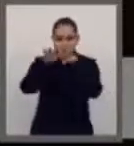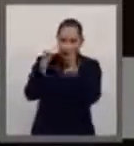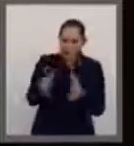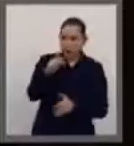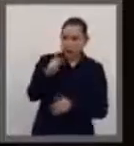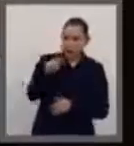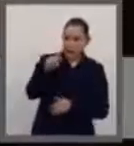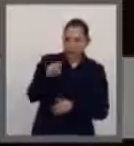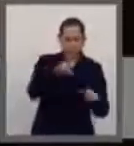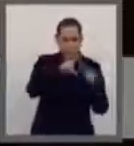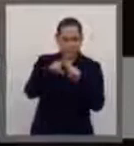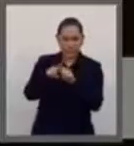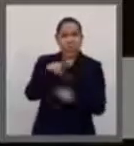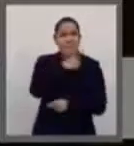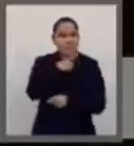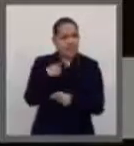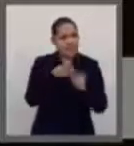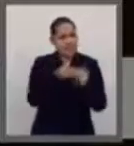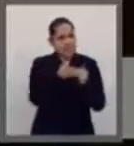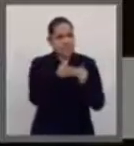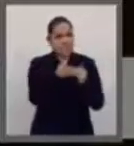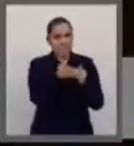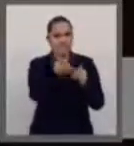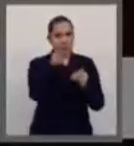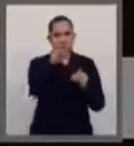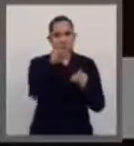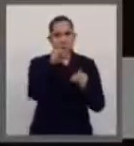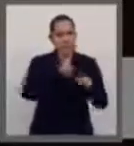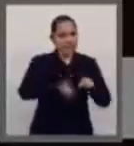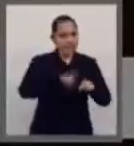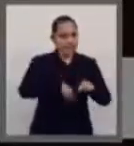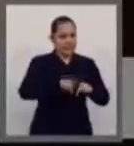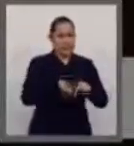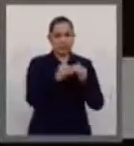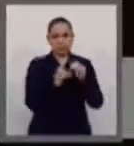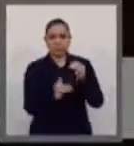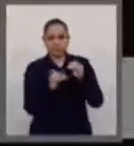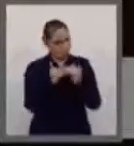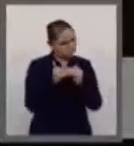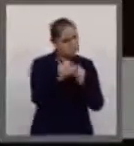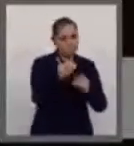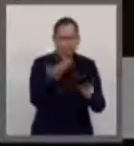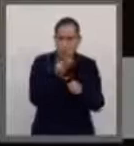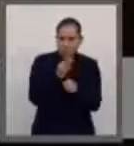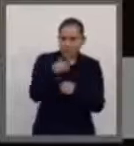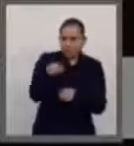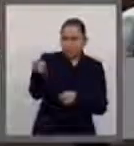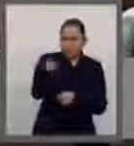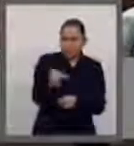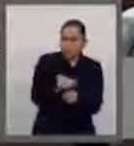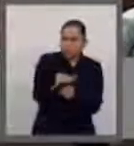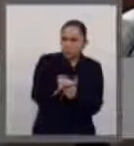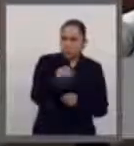porque se reconoce que son insuficientes. En Morena sabemos que la prioridad de la